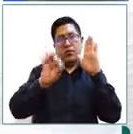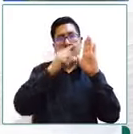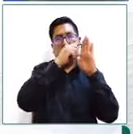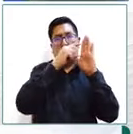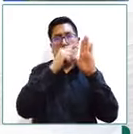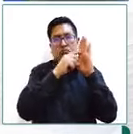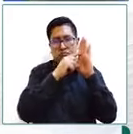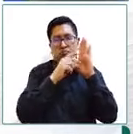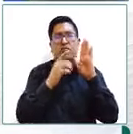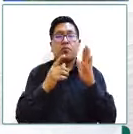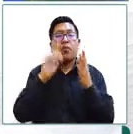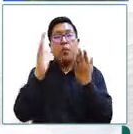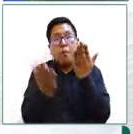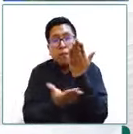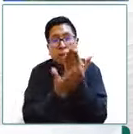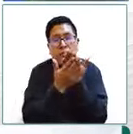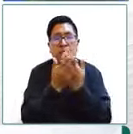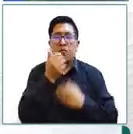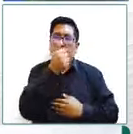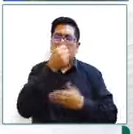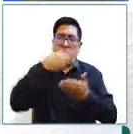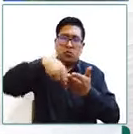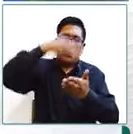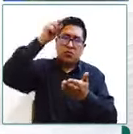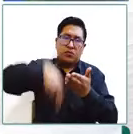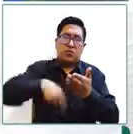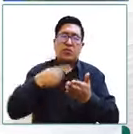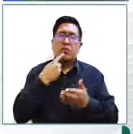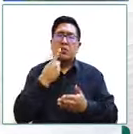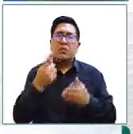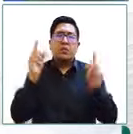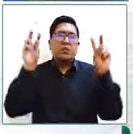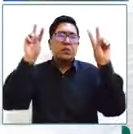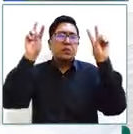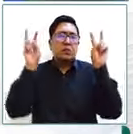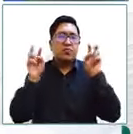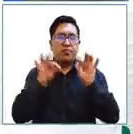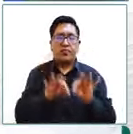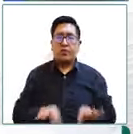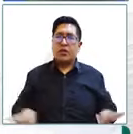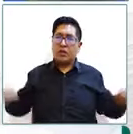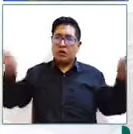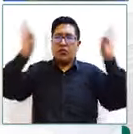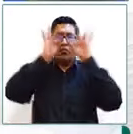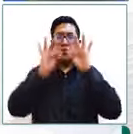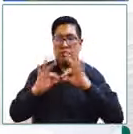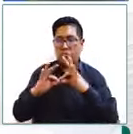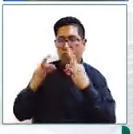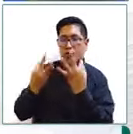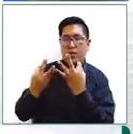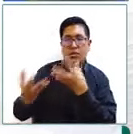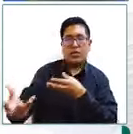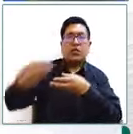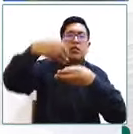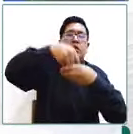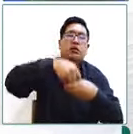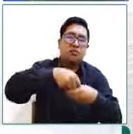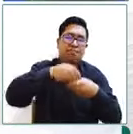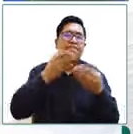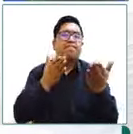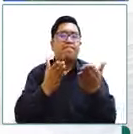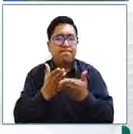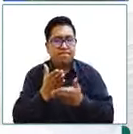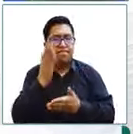supuesto, del preámbulo de la propia Convención que nos habla de la importancia que tiene la familia para ese desarrollo